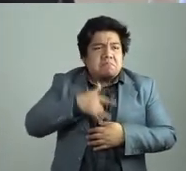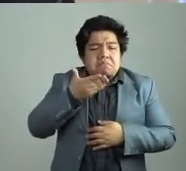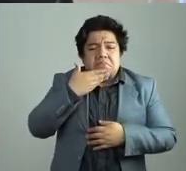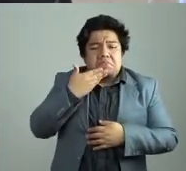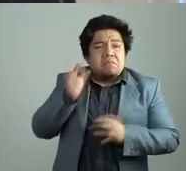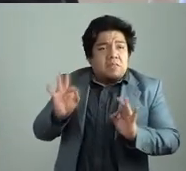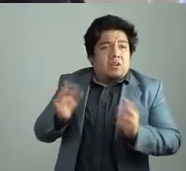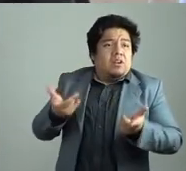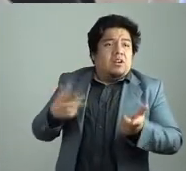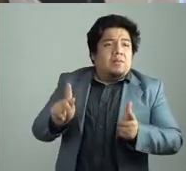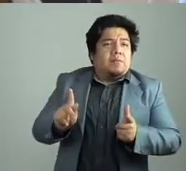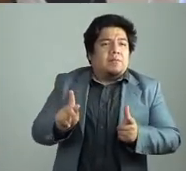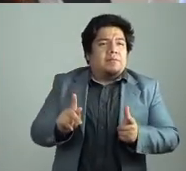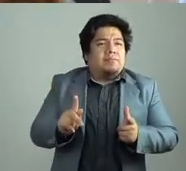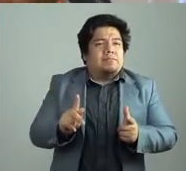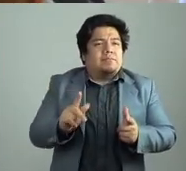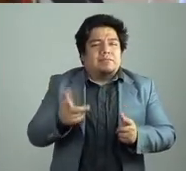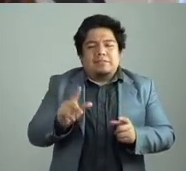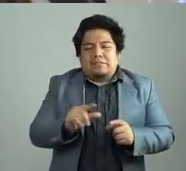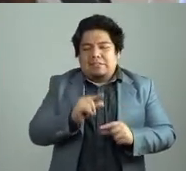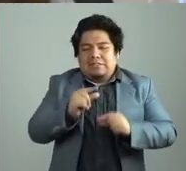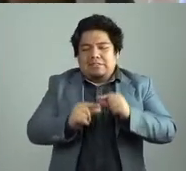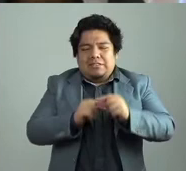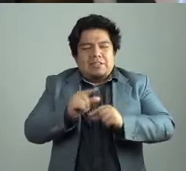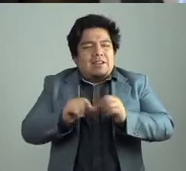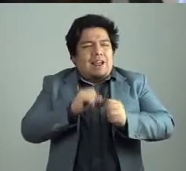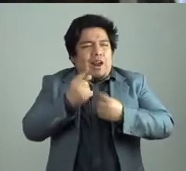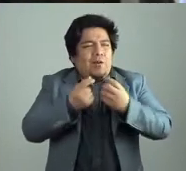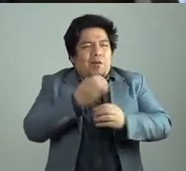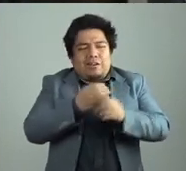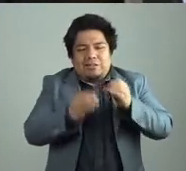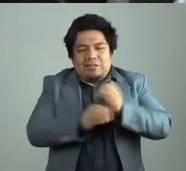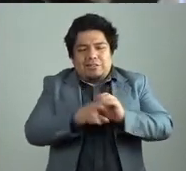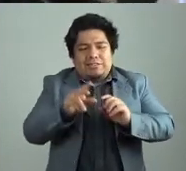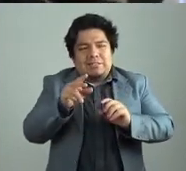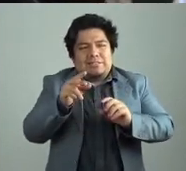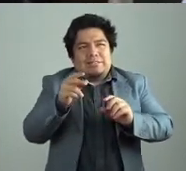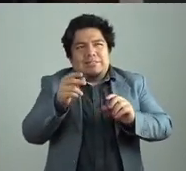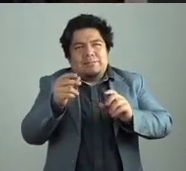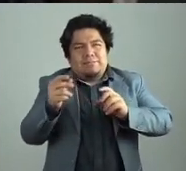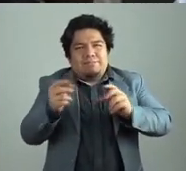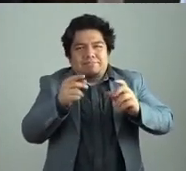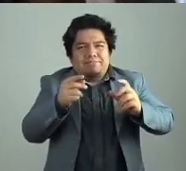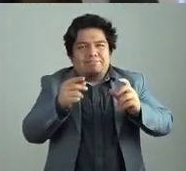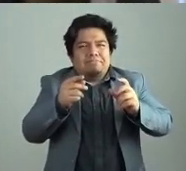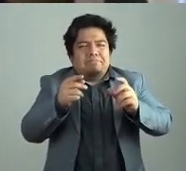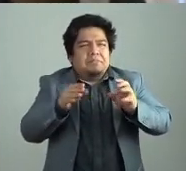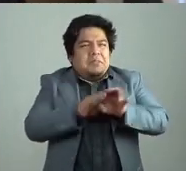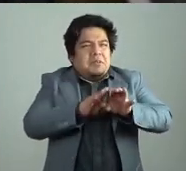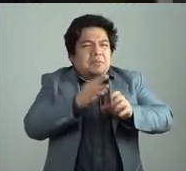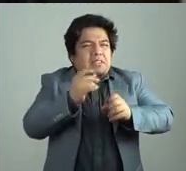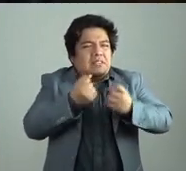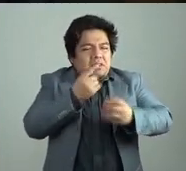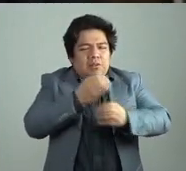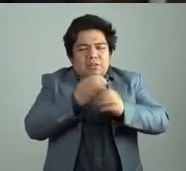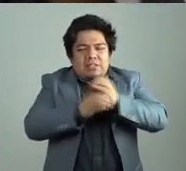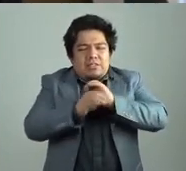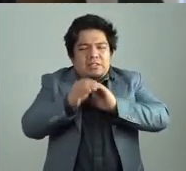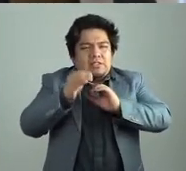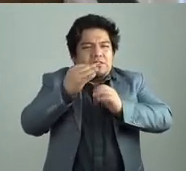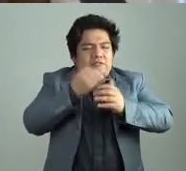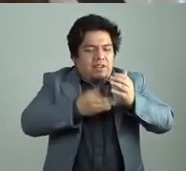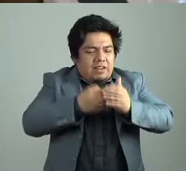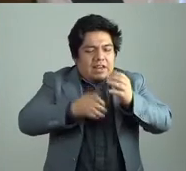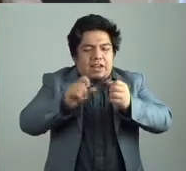todo un ritual, ¿no? En el cual si no había esos elementos, ¿no? De media luz, etcétera, pues no se daba la